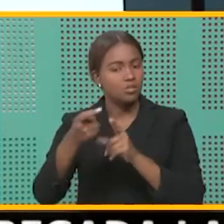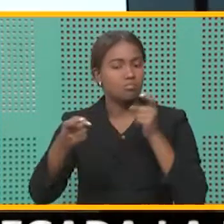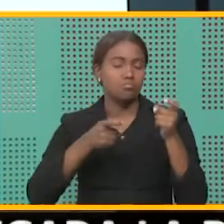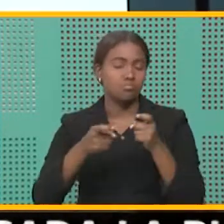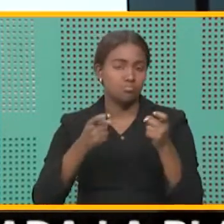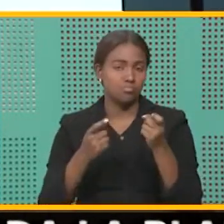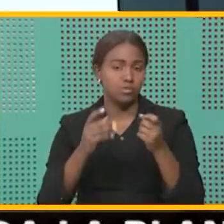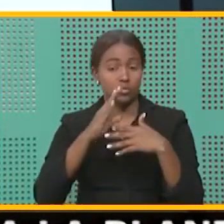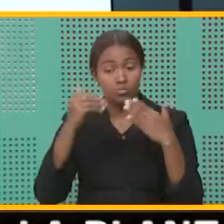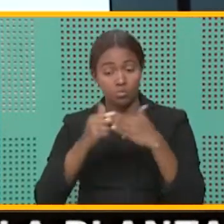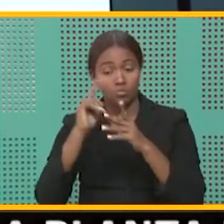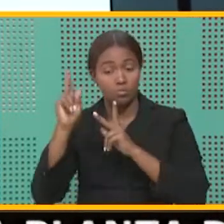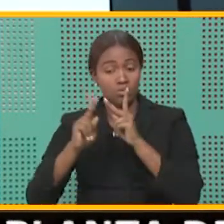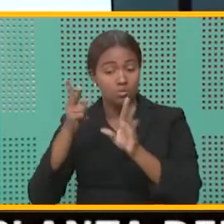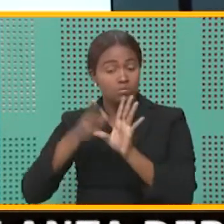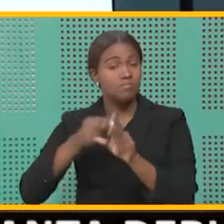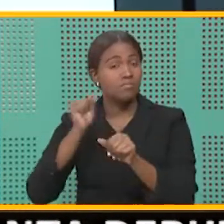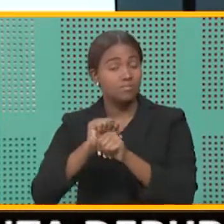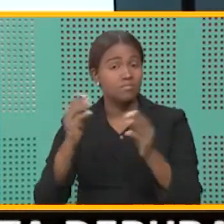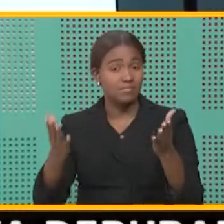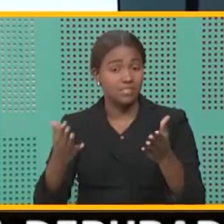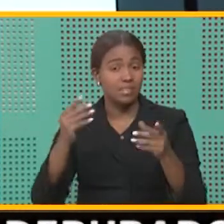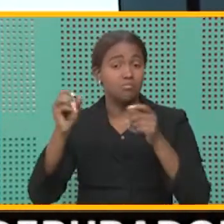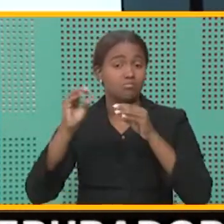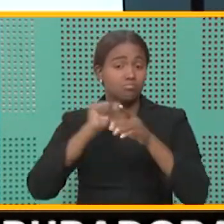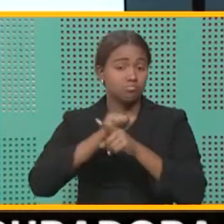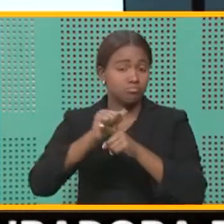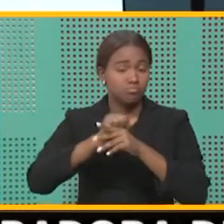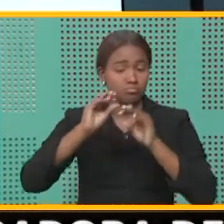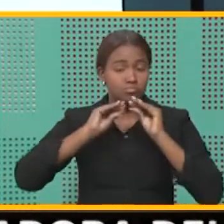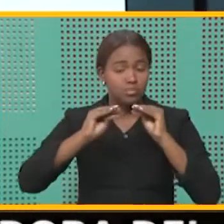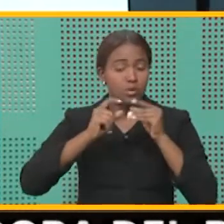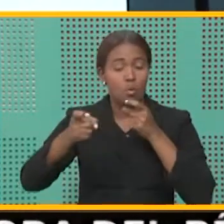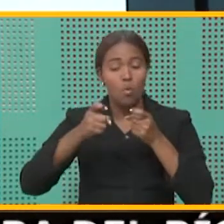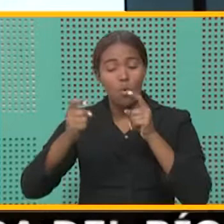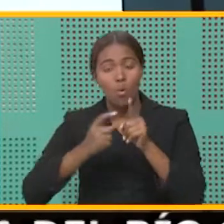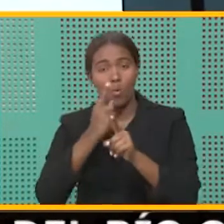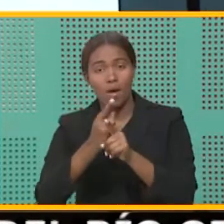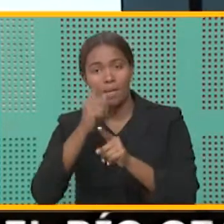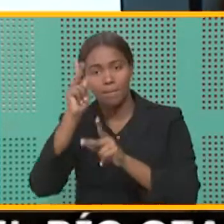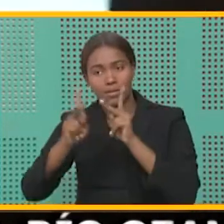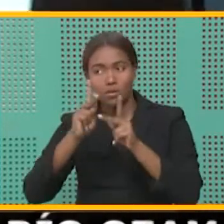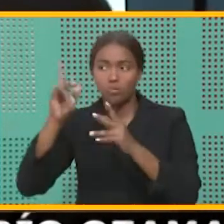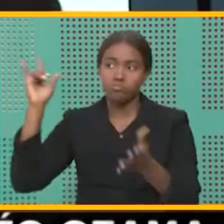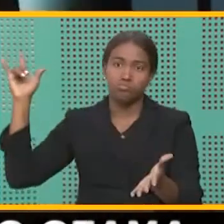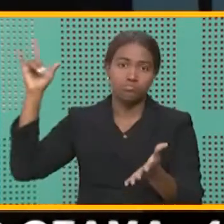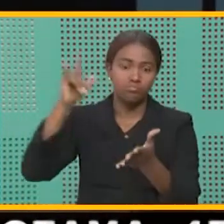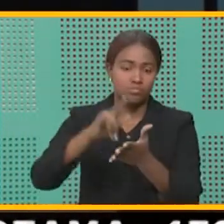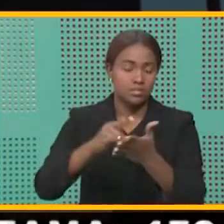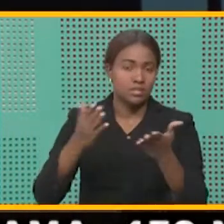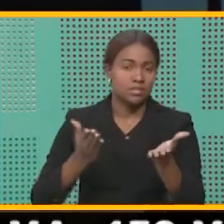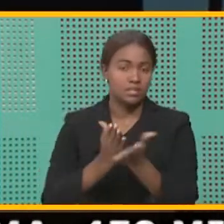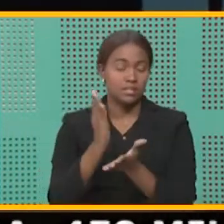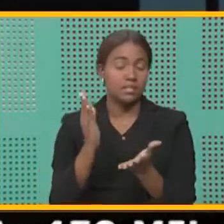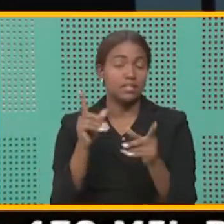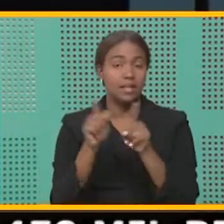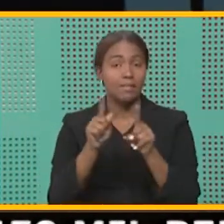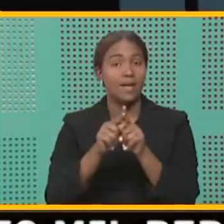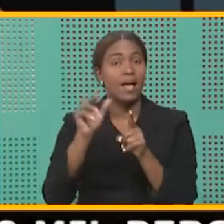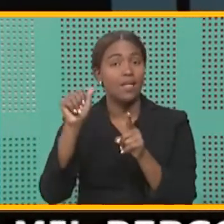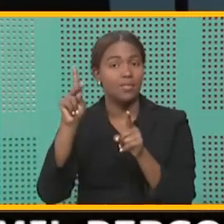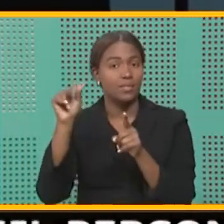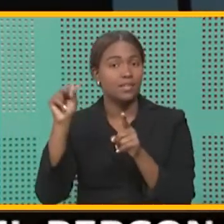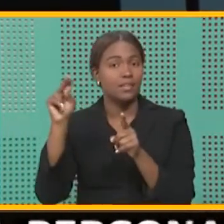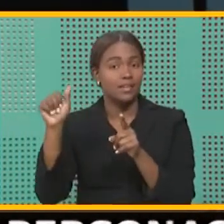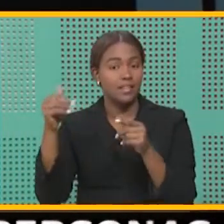entrenado en el manejo adecuado de los pasajeros. Como ustedes saben, aduana también tiene que ver